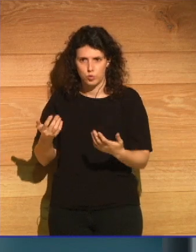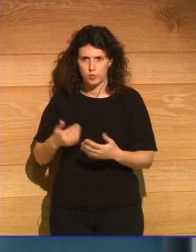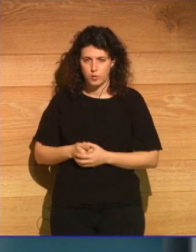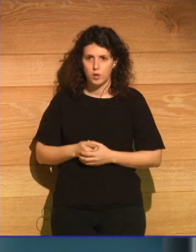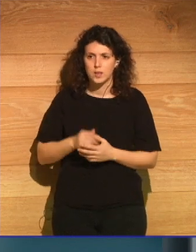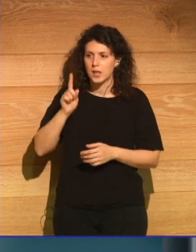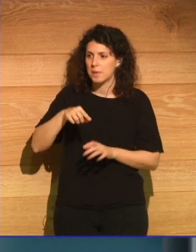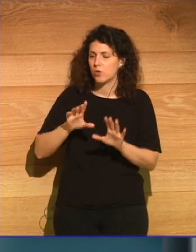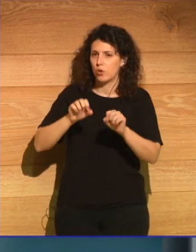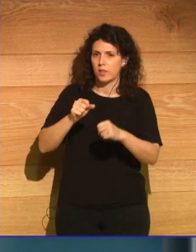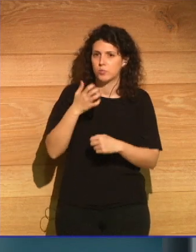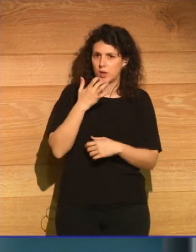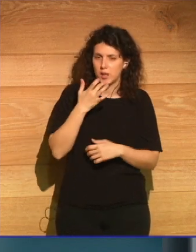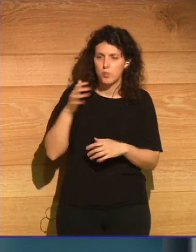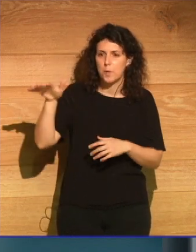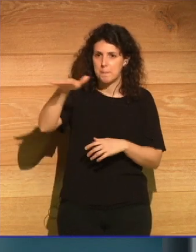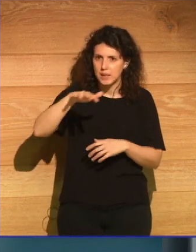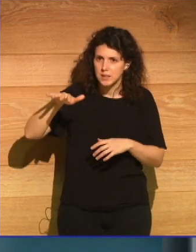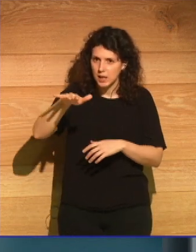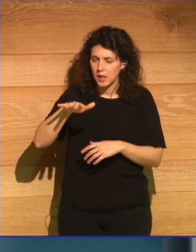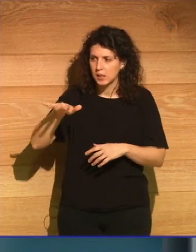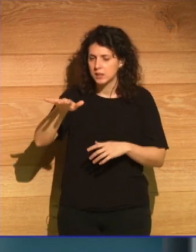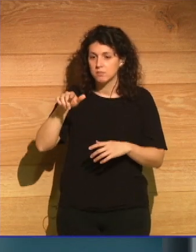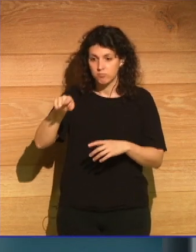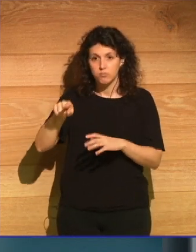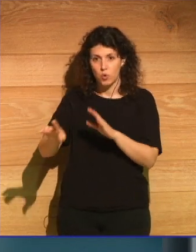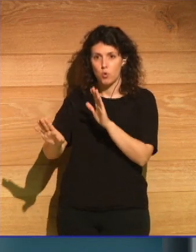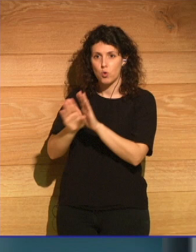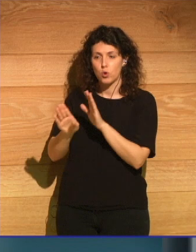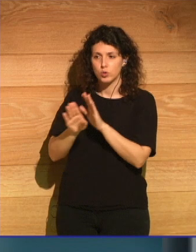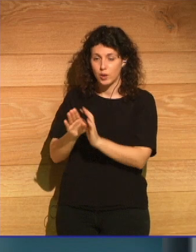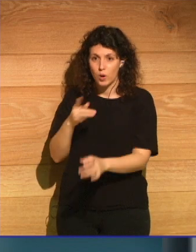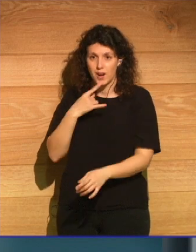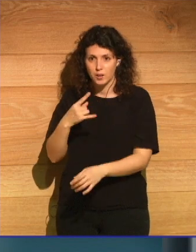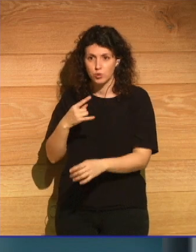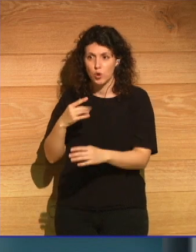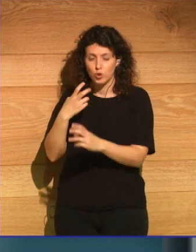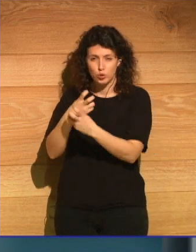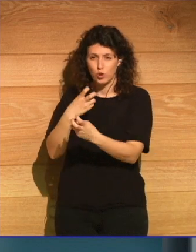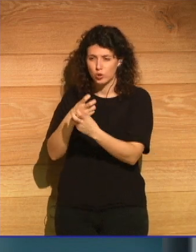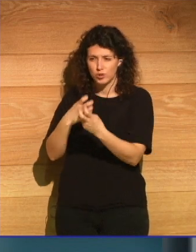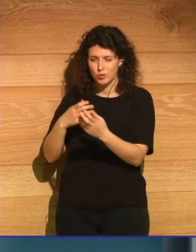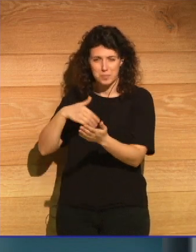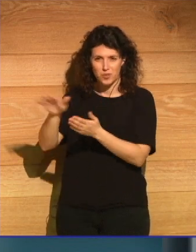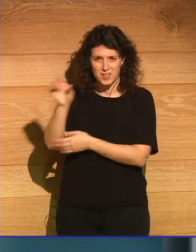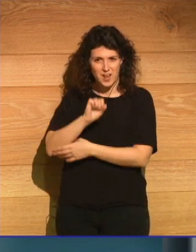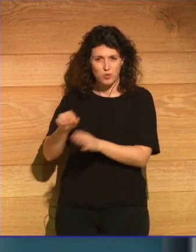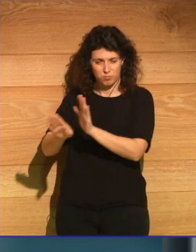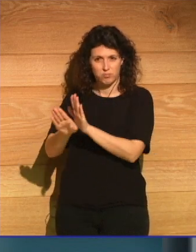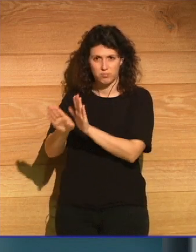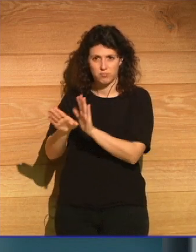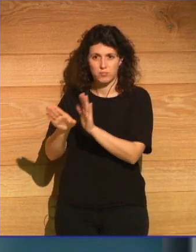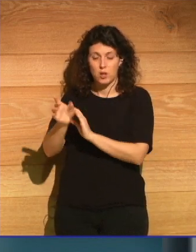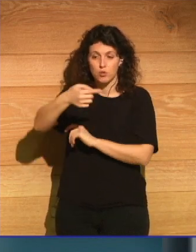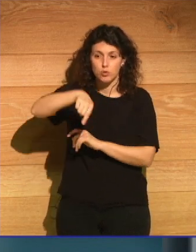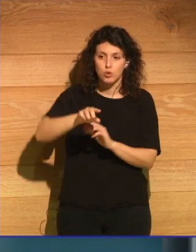colonizamos también paisajes que van a seguir siendo radioactivos y tóxicos durante cientos de miles de años estamos